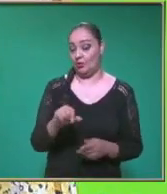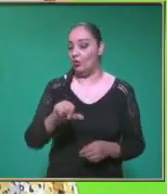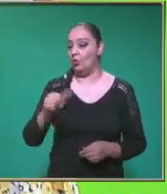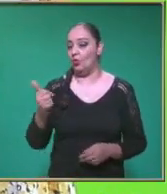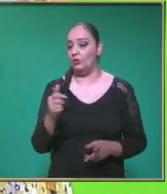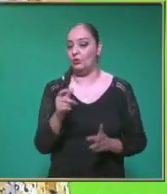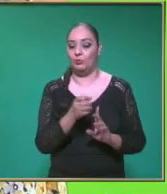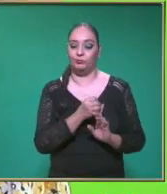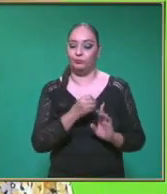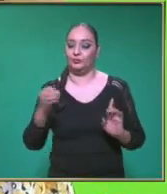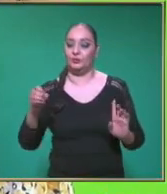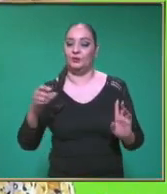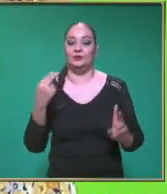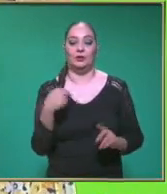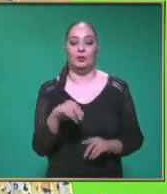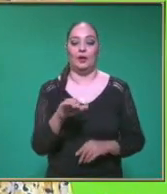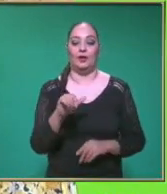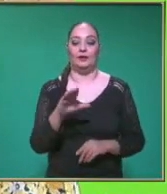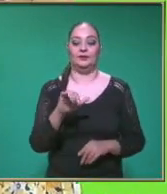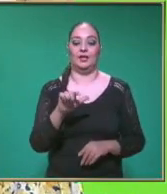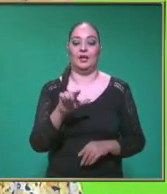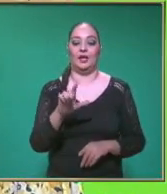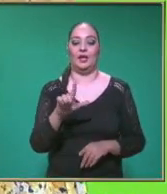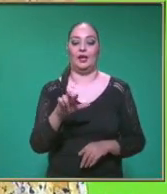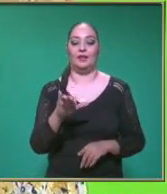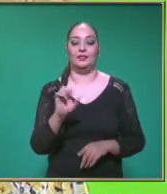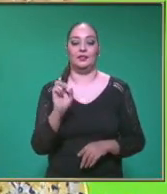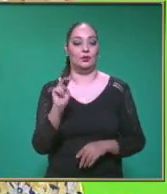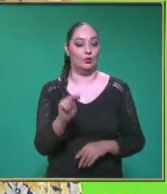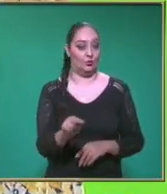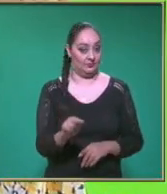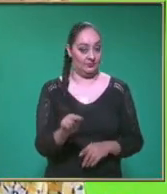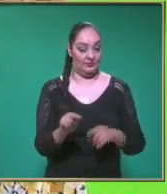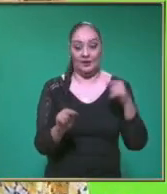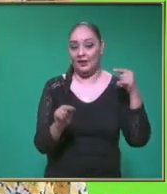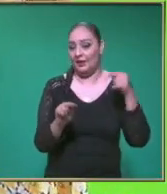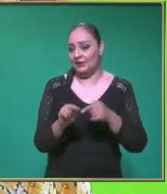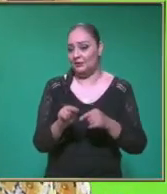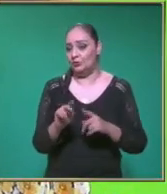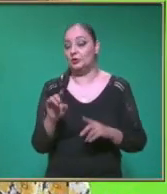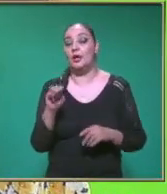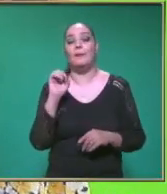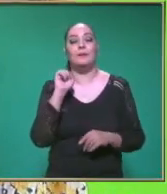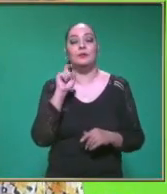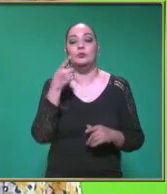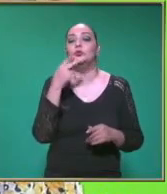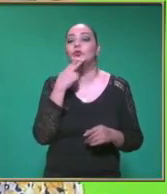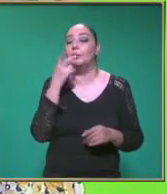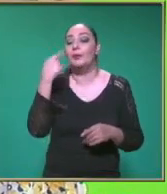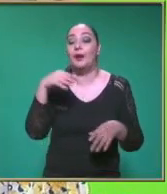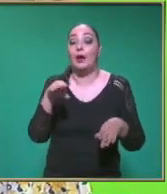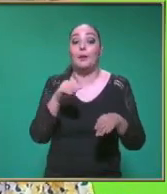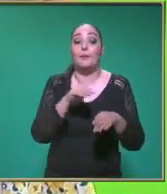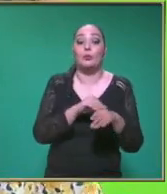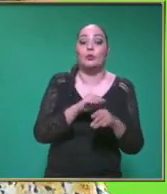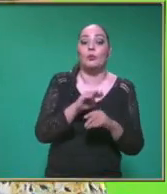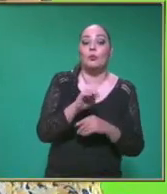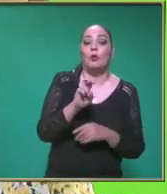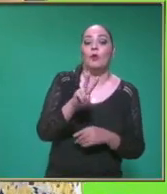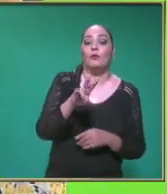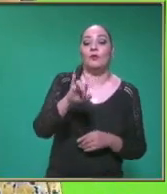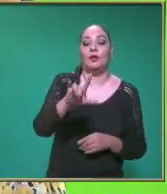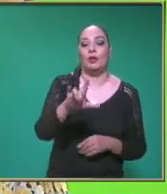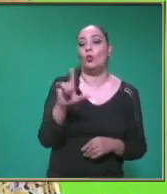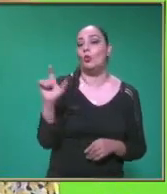término Llamado ahora Aceleración Y esto se va a presentar En el móvil Profe Cuando exista Un